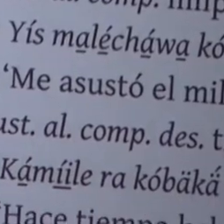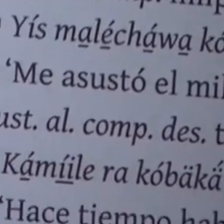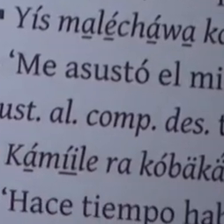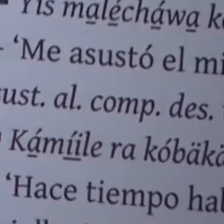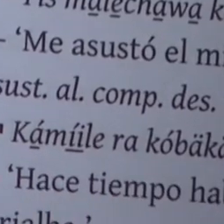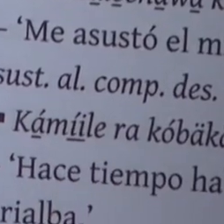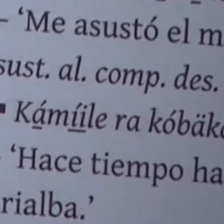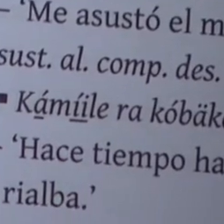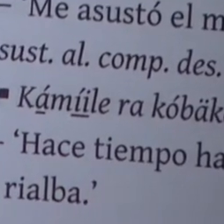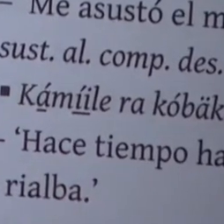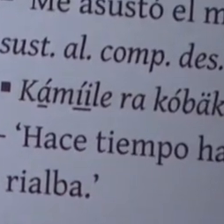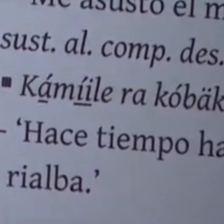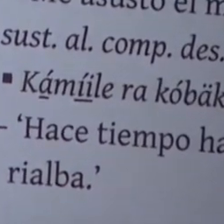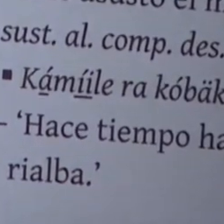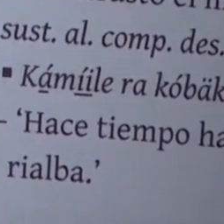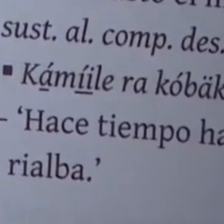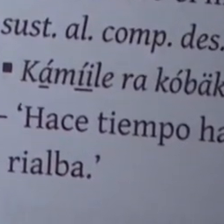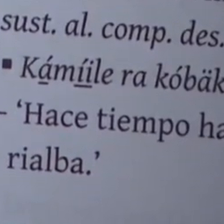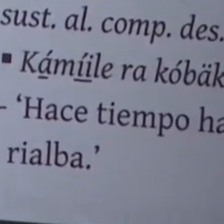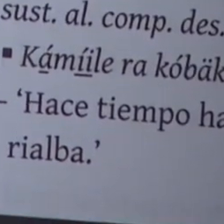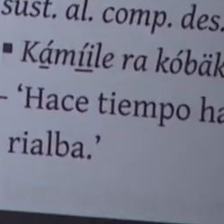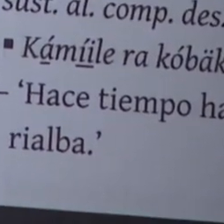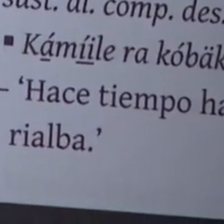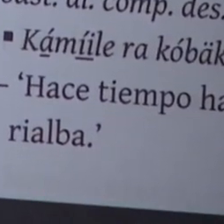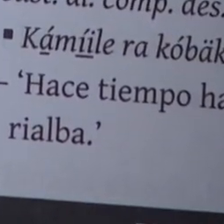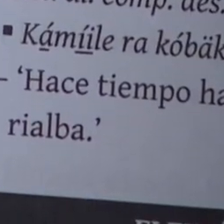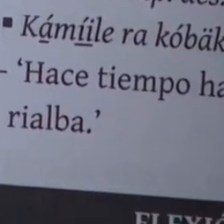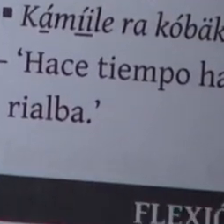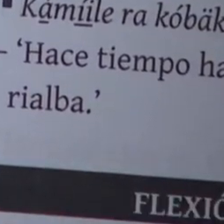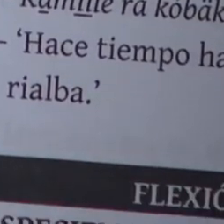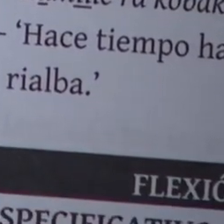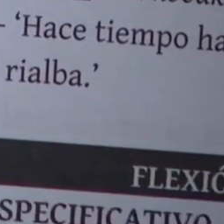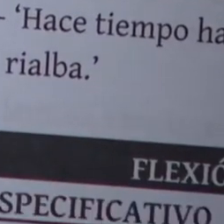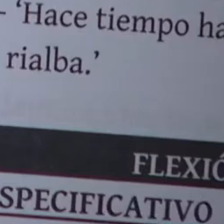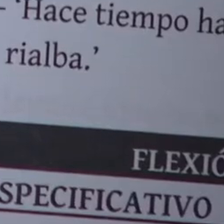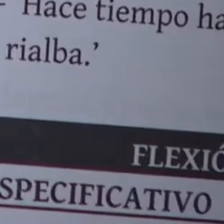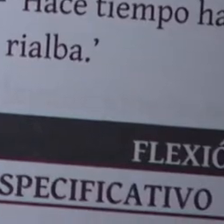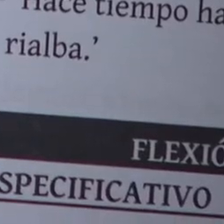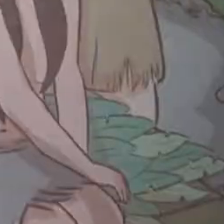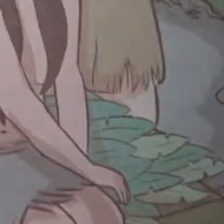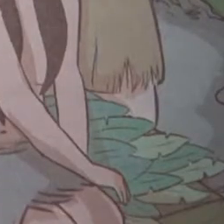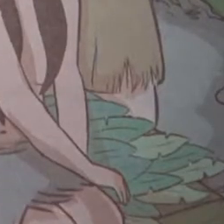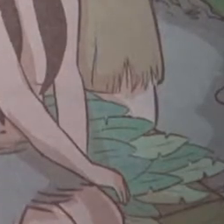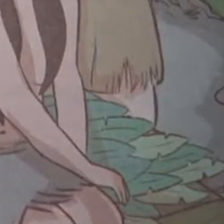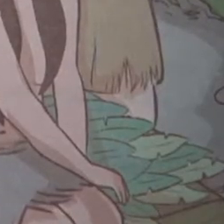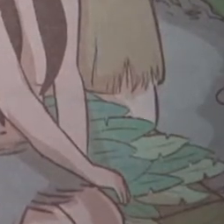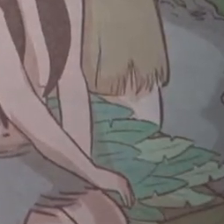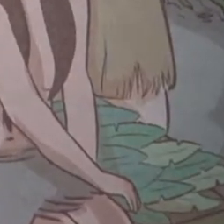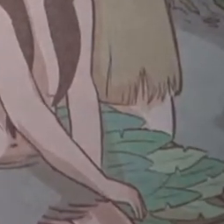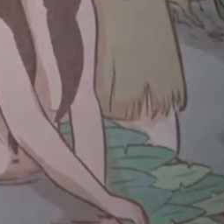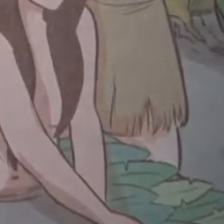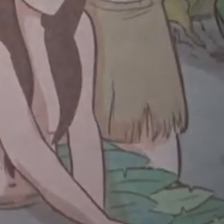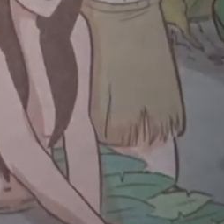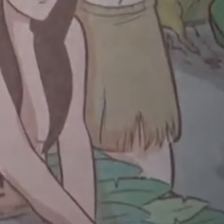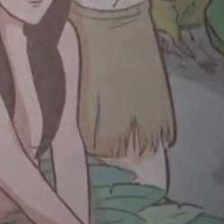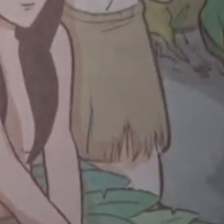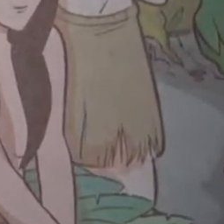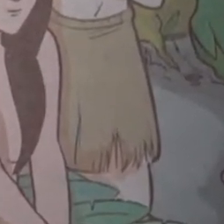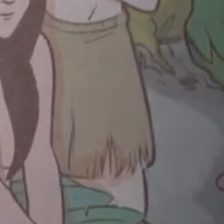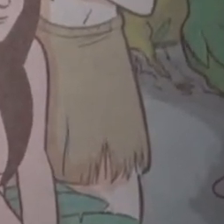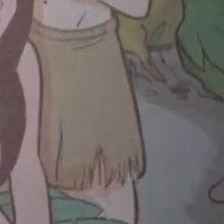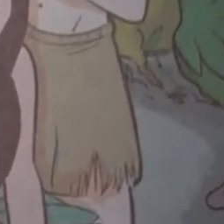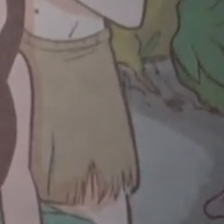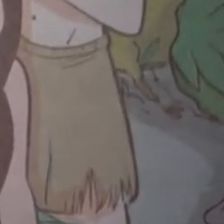Matama y llegan a Telire, tardan varios días porque son un pueblo, pero digamos, por fuera sí sería un poco más